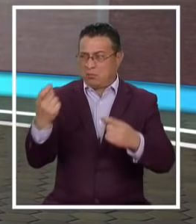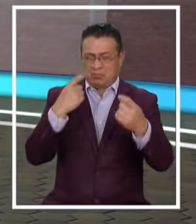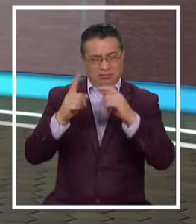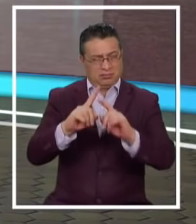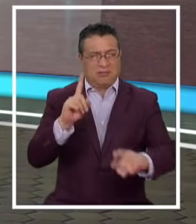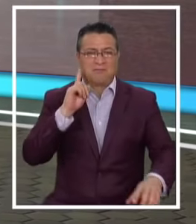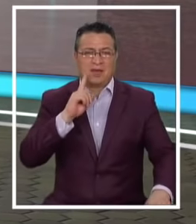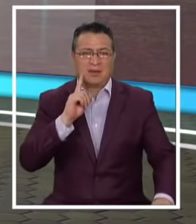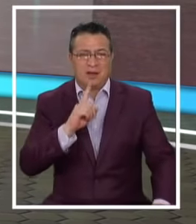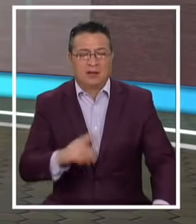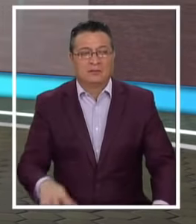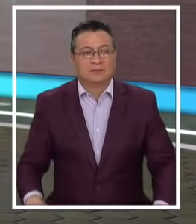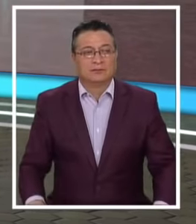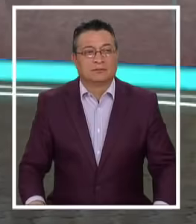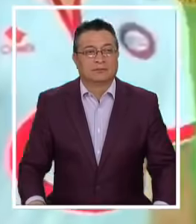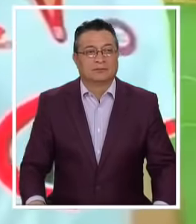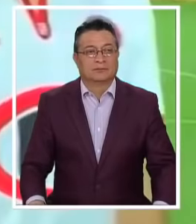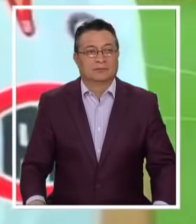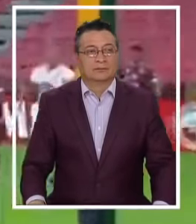acusaciones